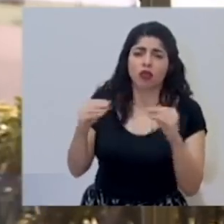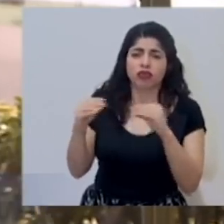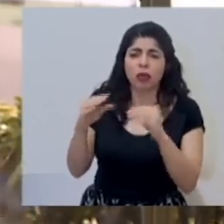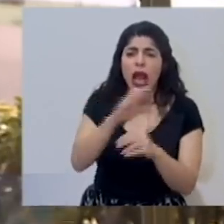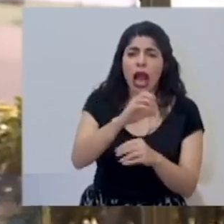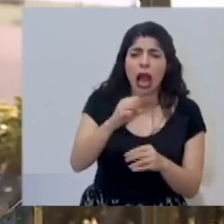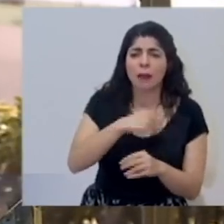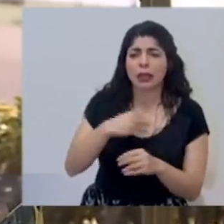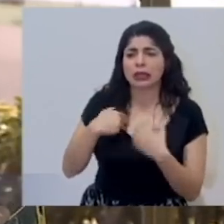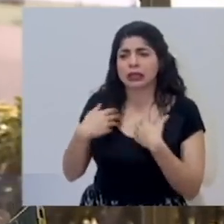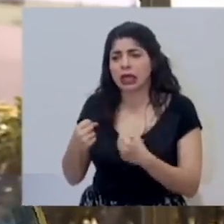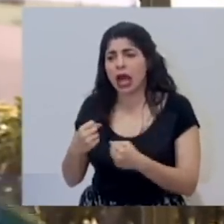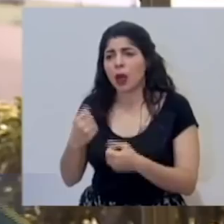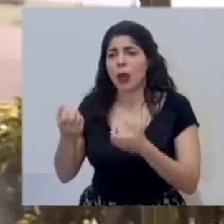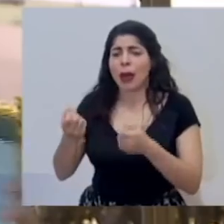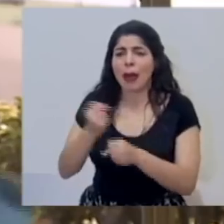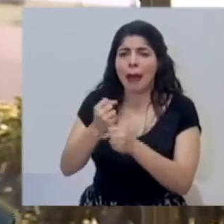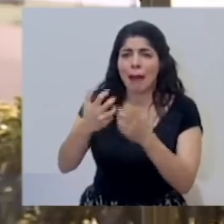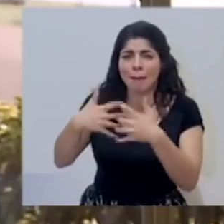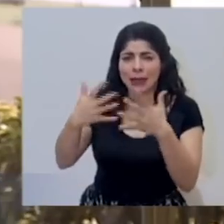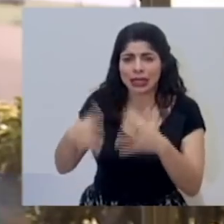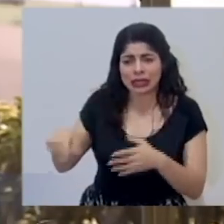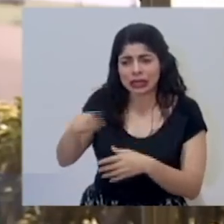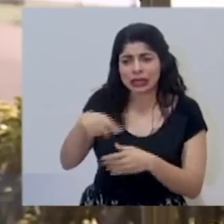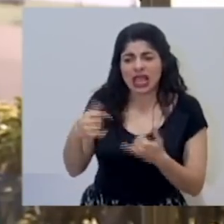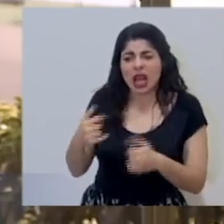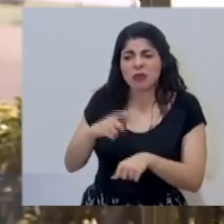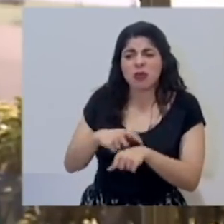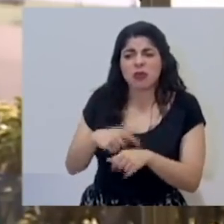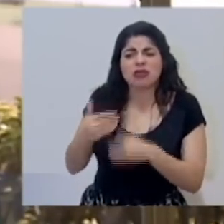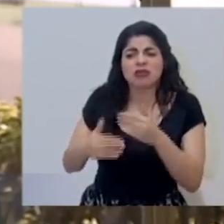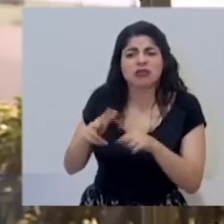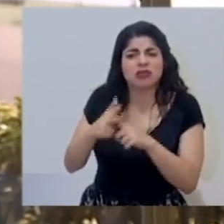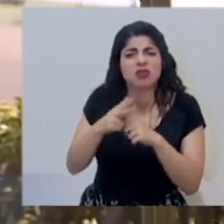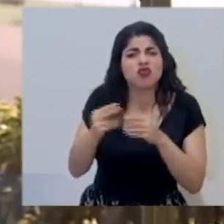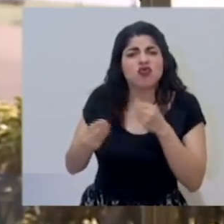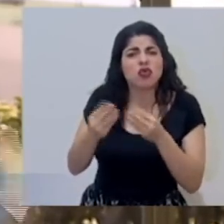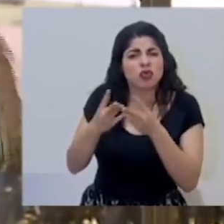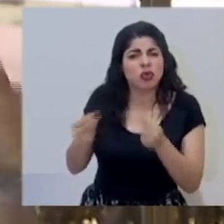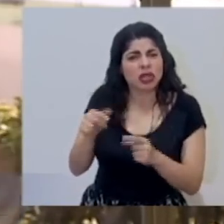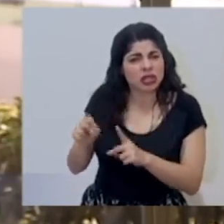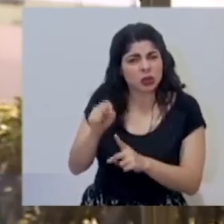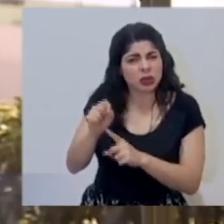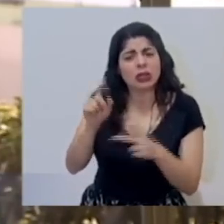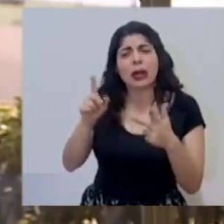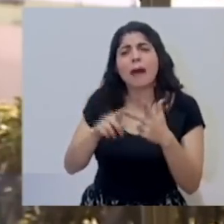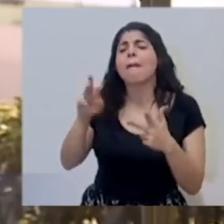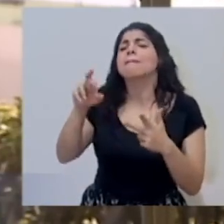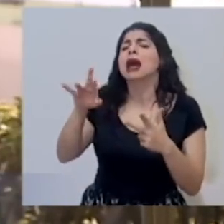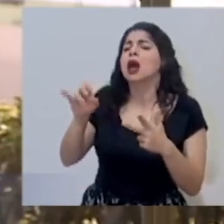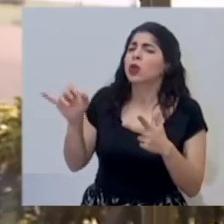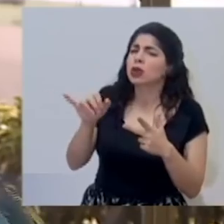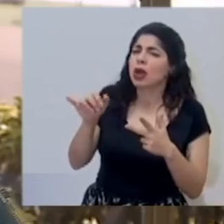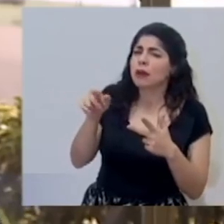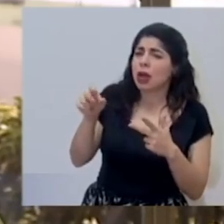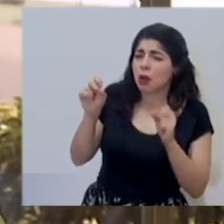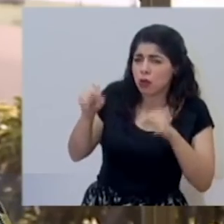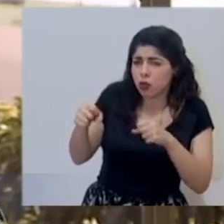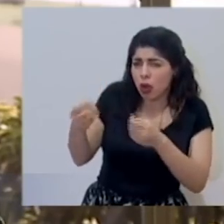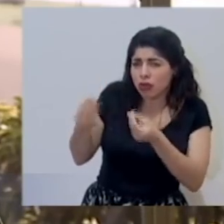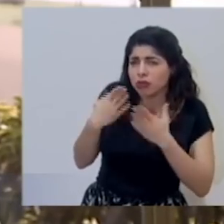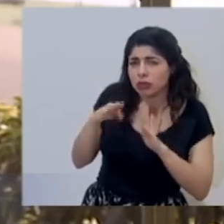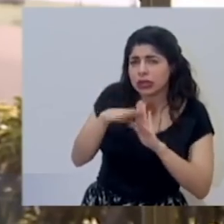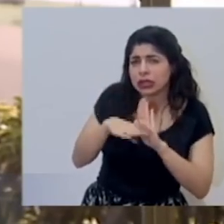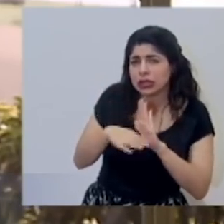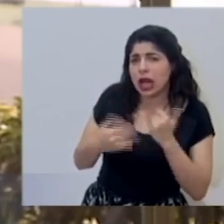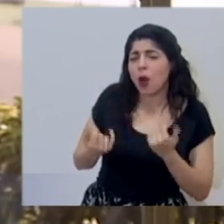Caja, Ministerio de Salud y empresarios privados, en qué estado está esto y qué ajustes van a hacer para poder enmendar esta situación. Don Mario, también si podemos hacer un